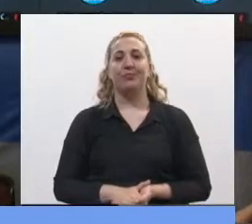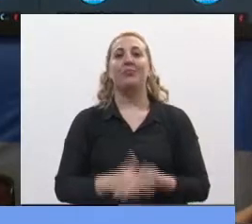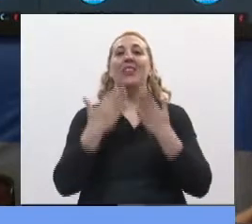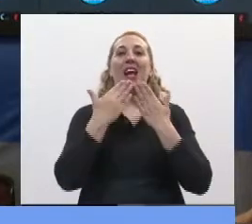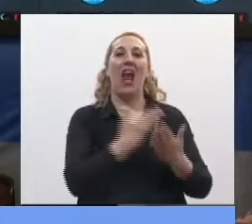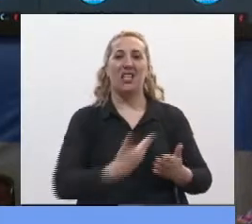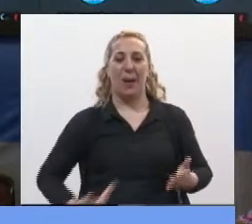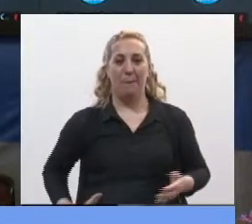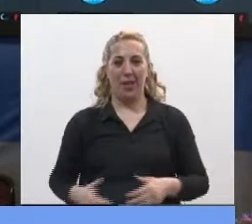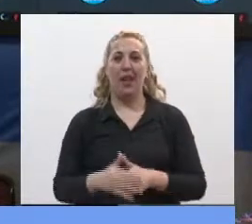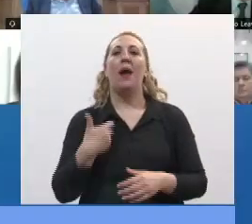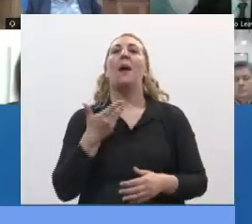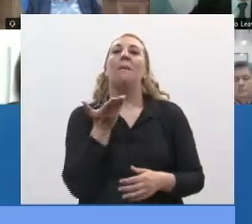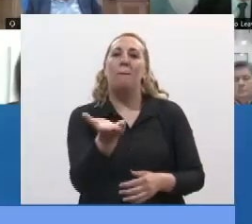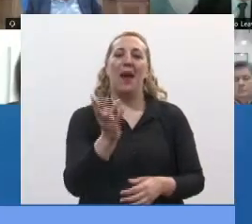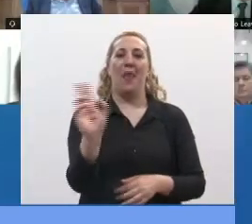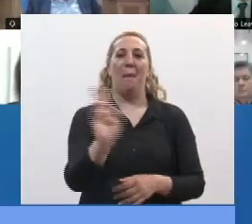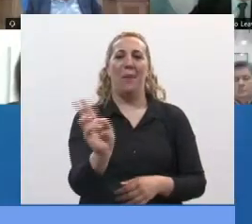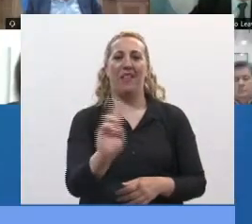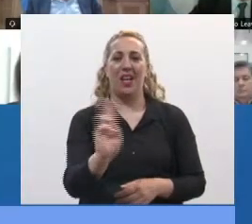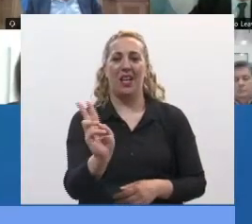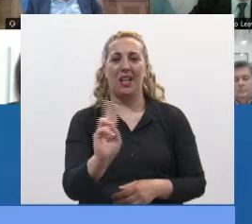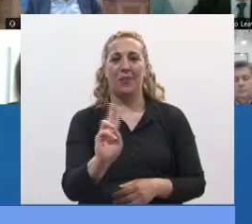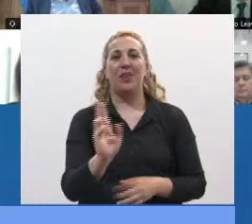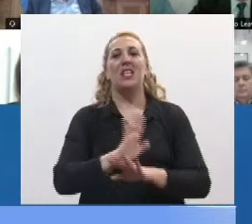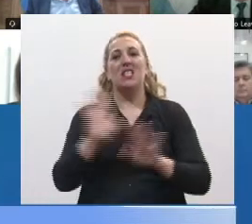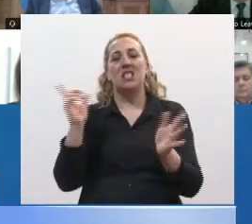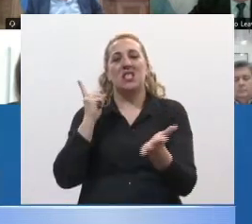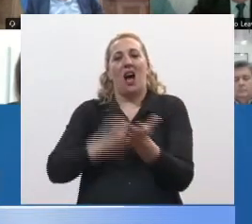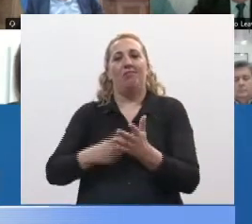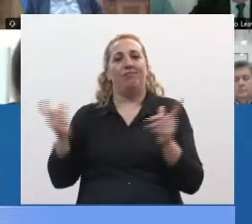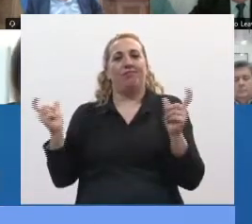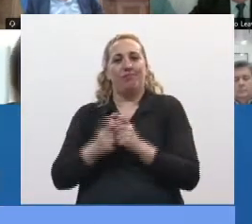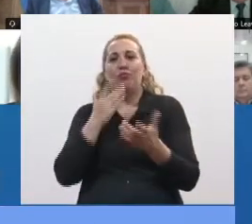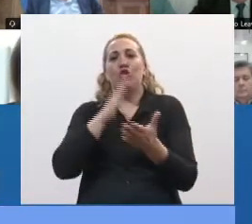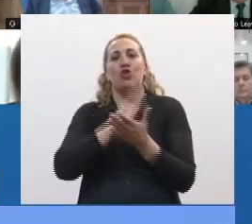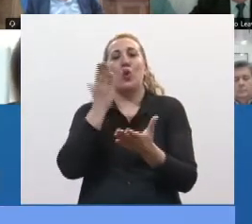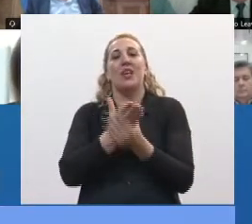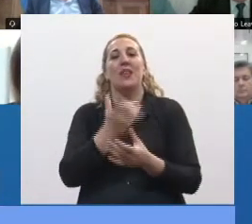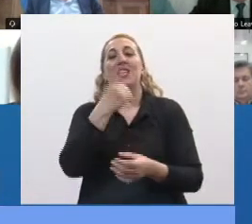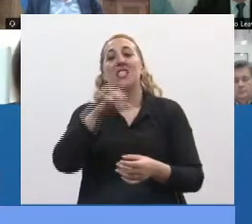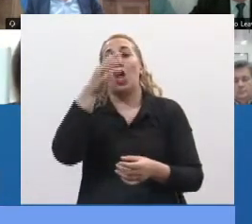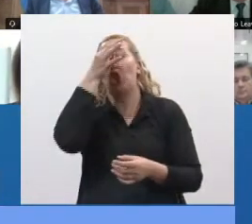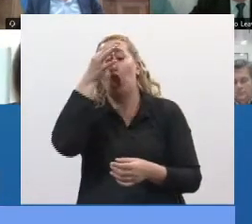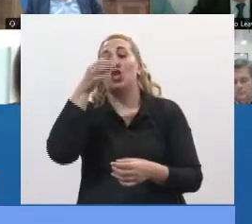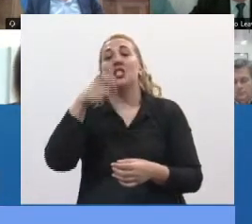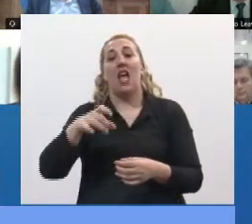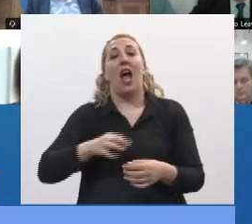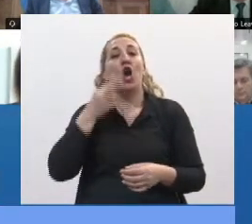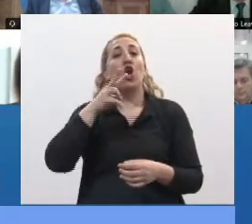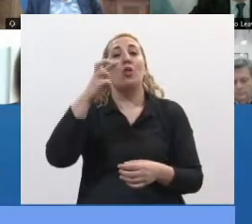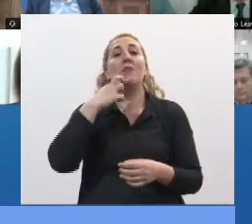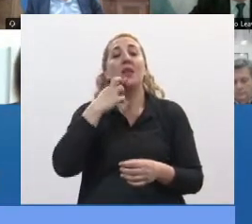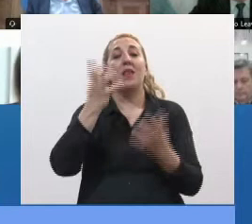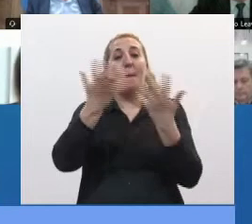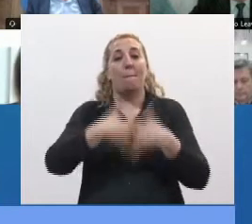Gracias, señora presidenta. Para pedir moción de preferencia con dictamen sobre el expediente 112 del 2019, es un proyecto